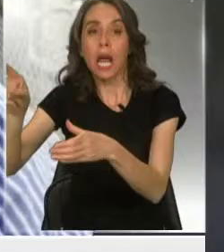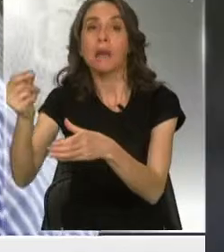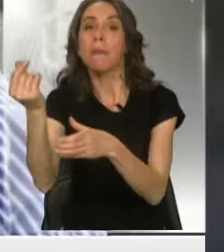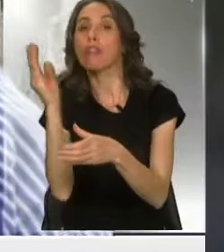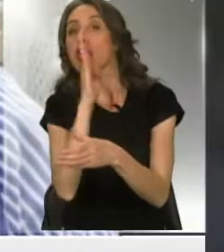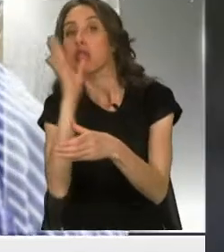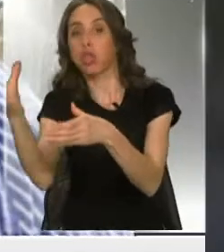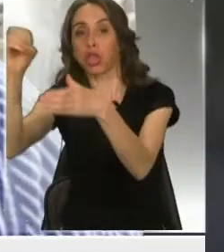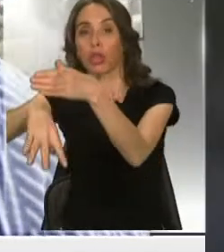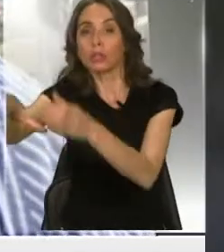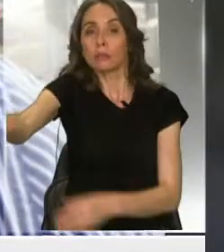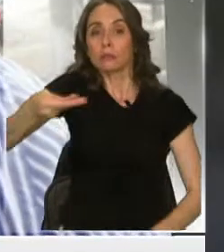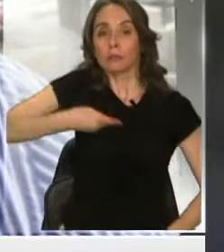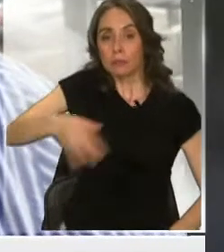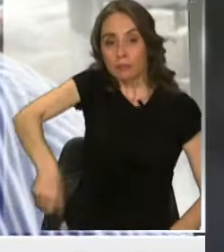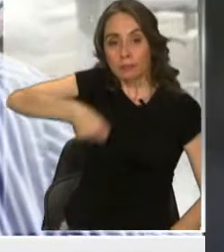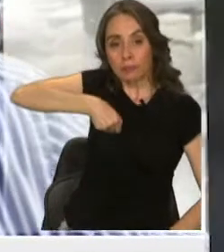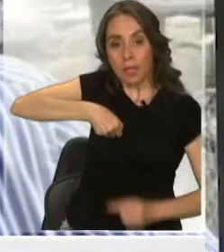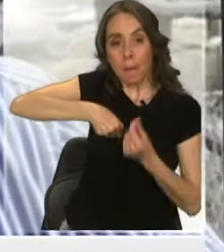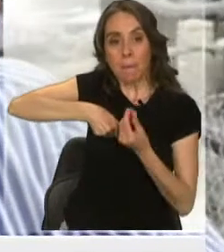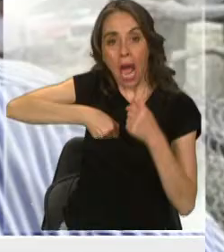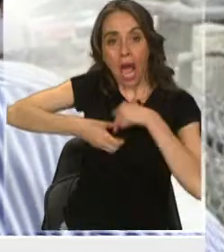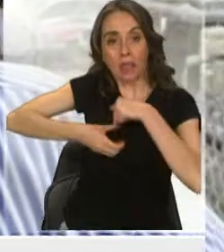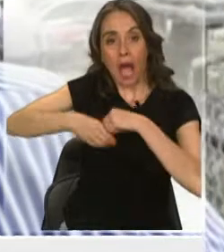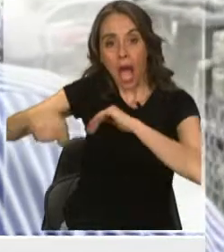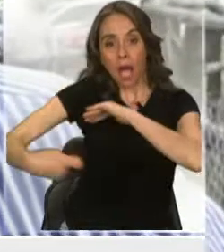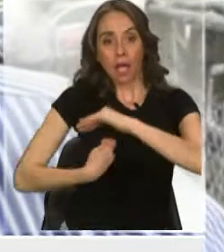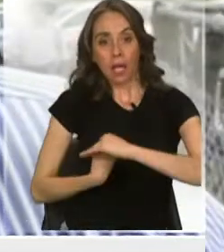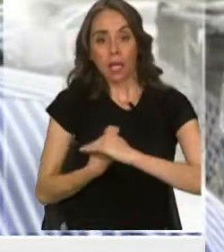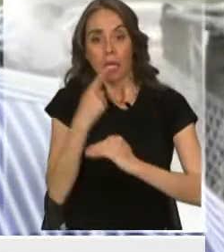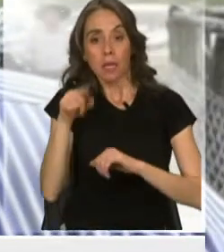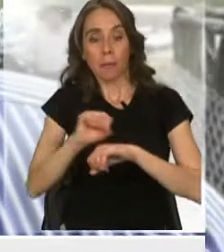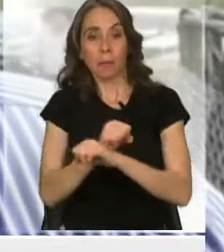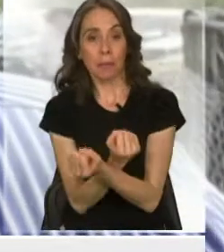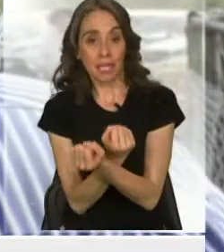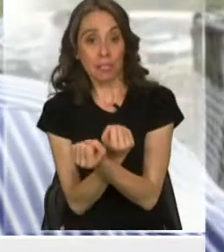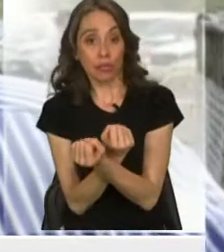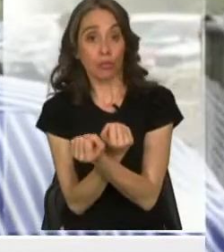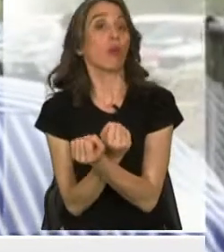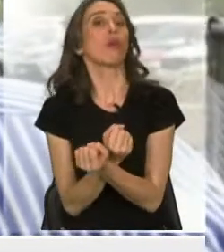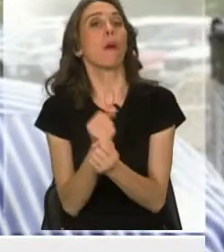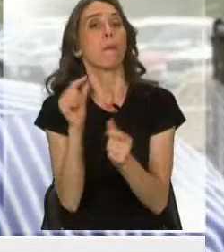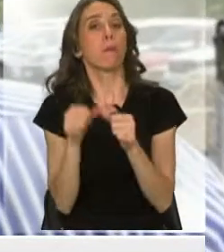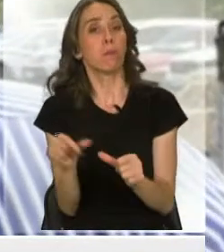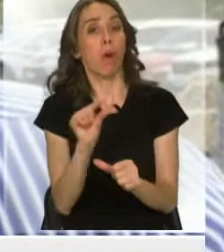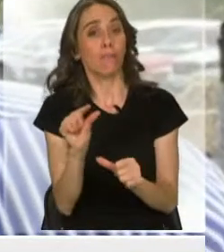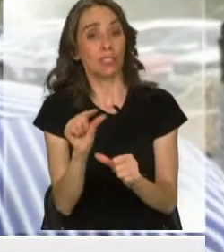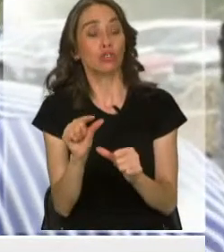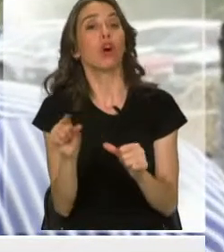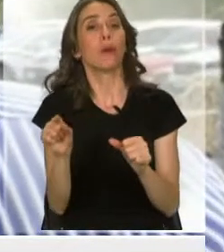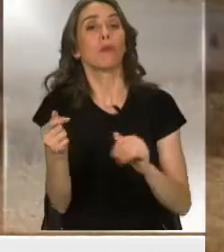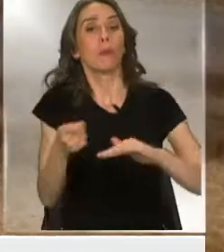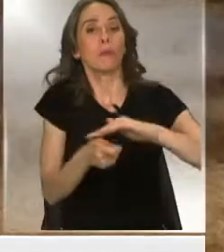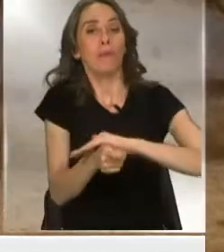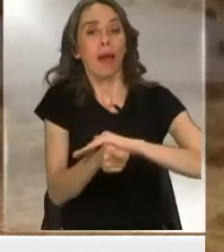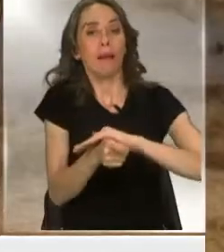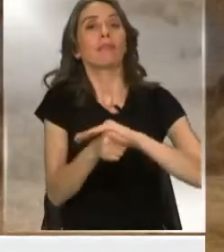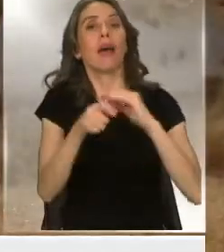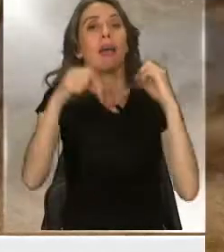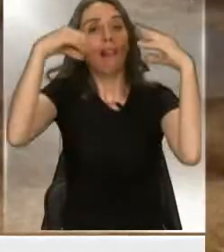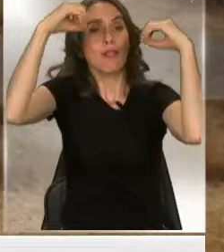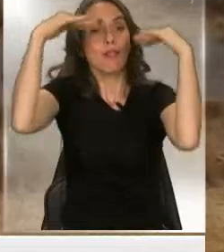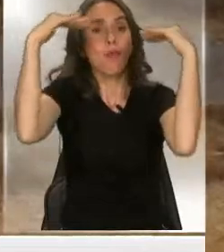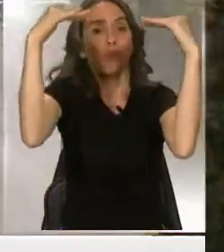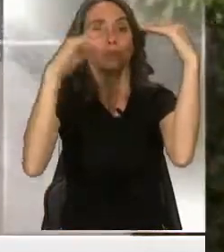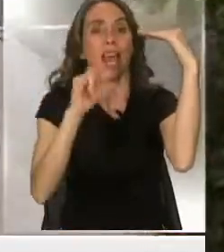Ricardo Vallejos se encuentra hoy en prisión preventiva por el caso LED. La Fiscalía había pedido la misma medida cautelar en el caso Aljibes,